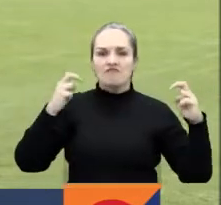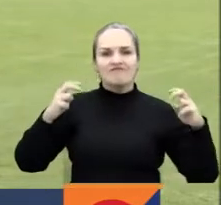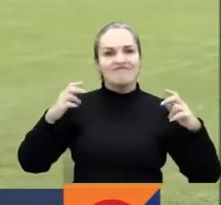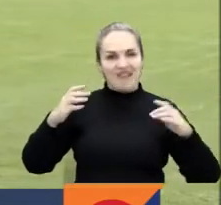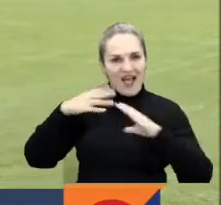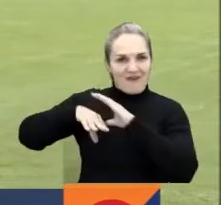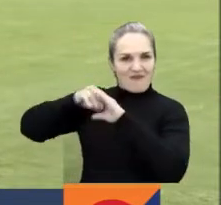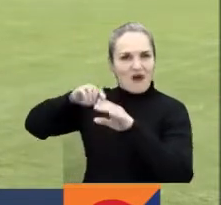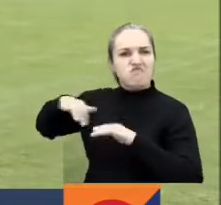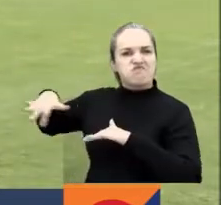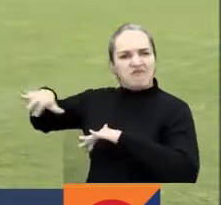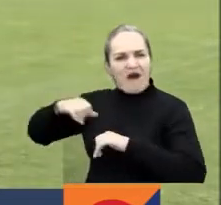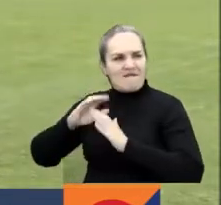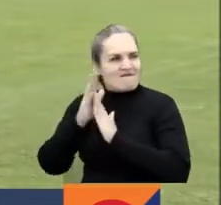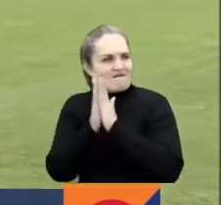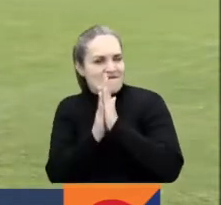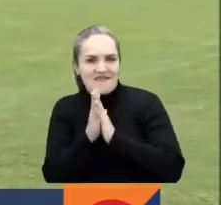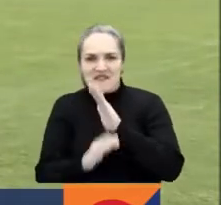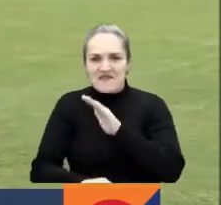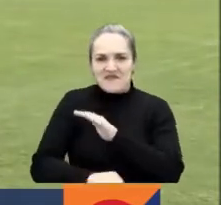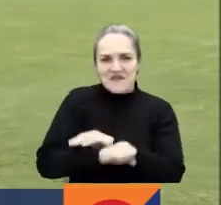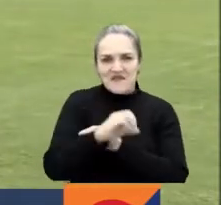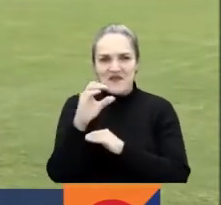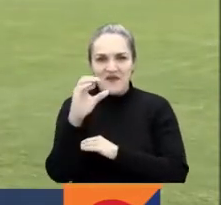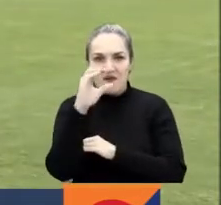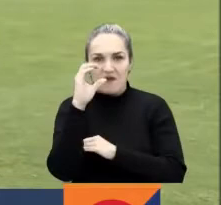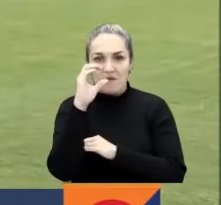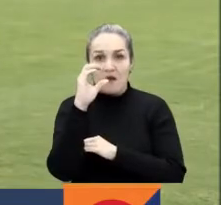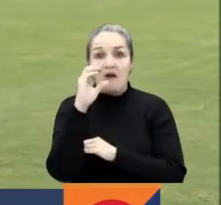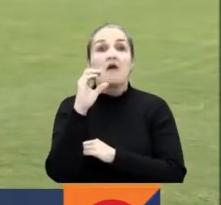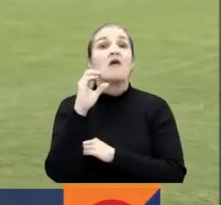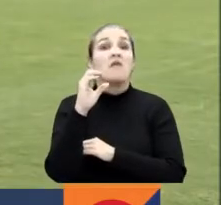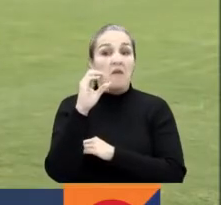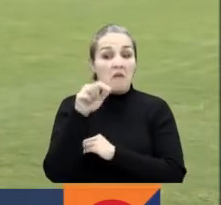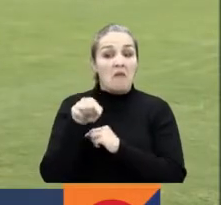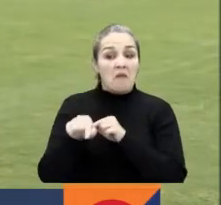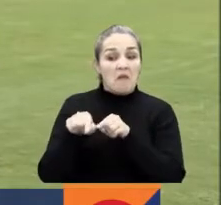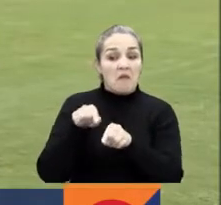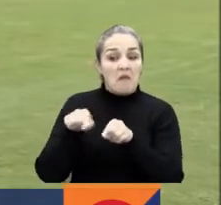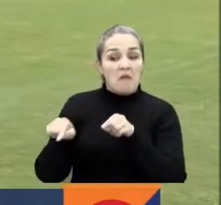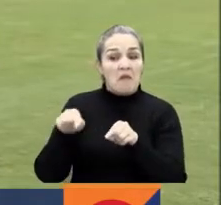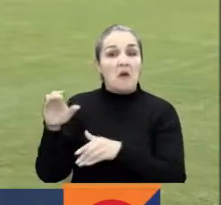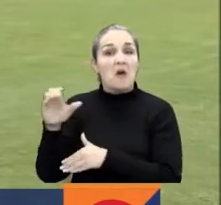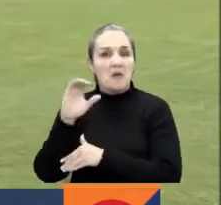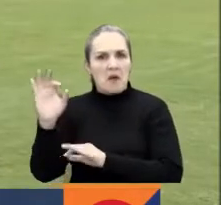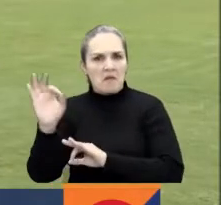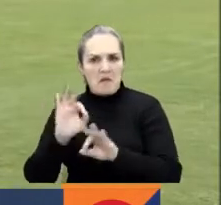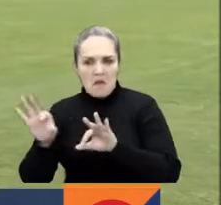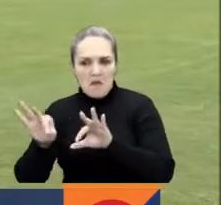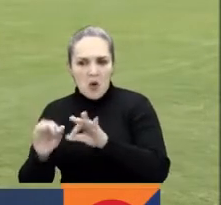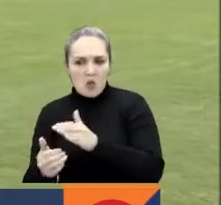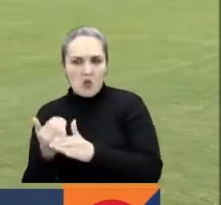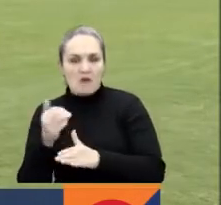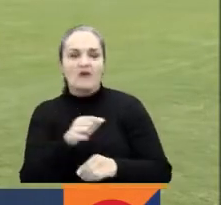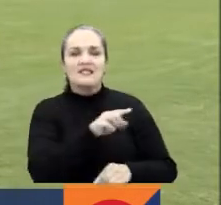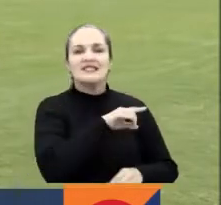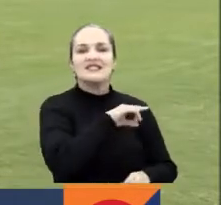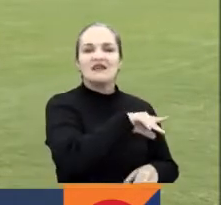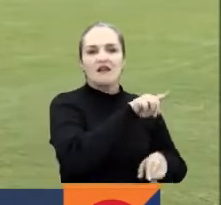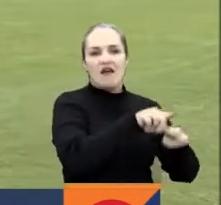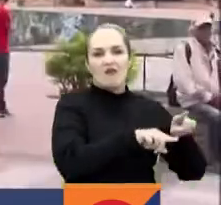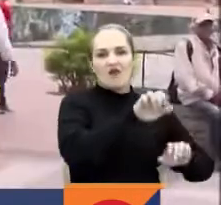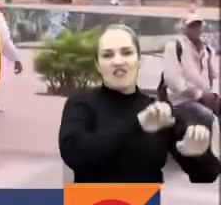bastante futbolero. Colombia ya podría tener a disposición algunas jugadoras, mientras que Chile va a tener algunas bajas en la defensa.